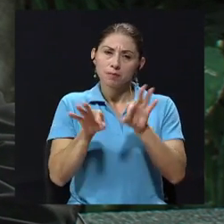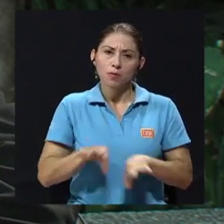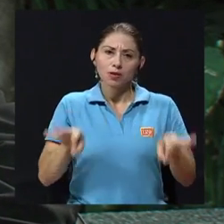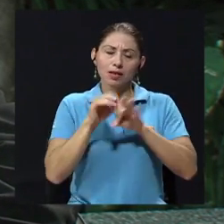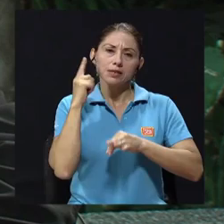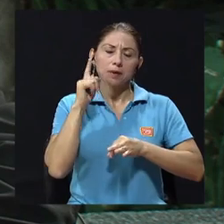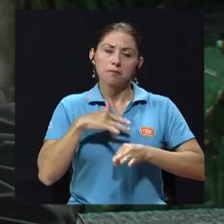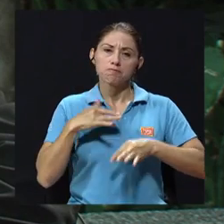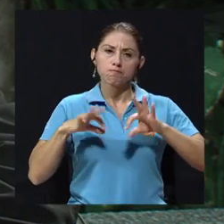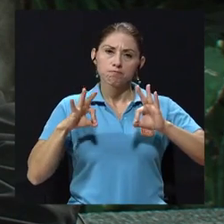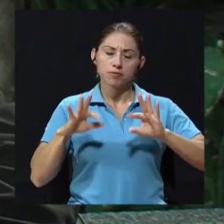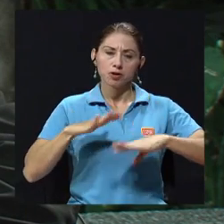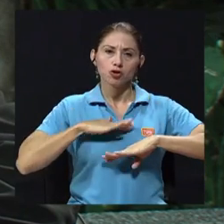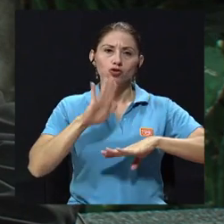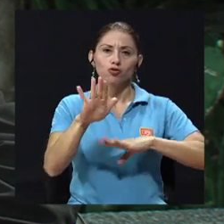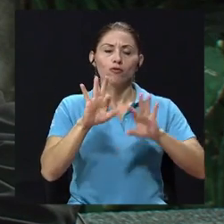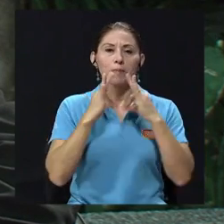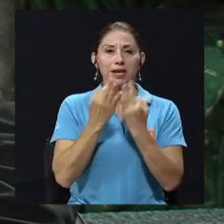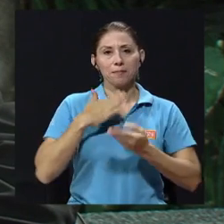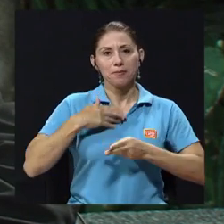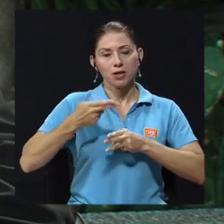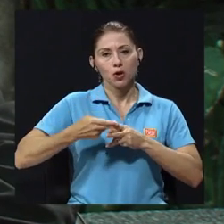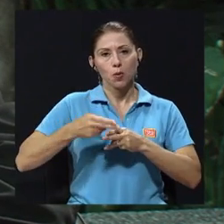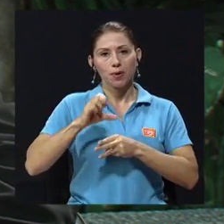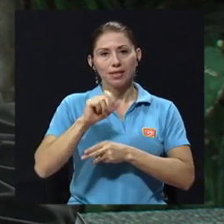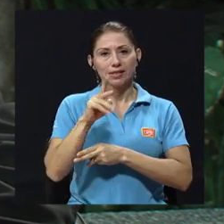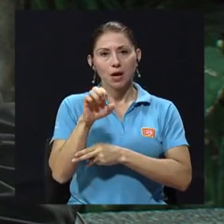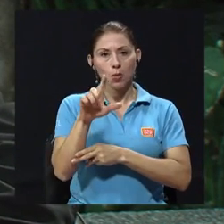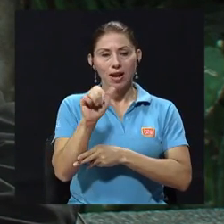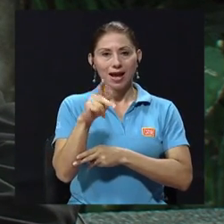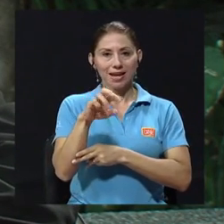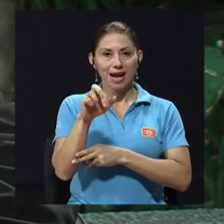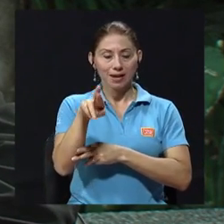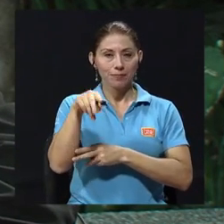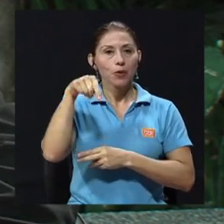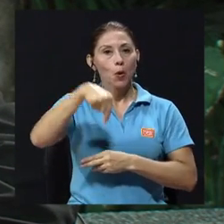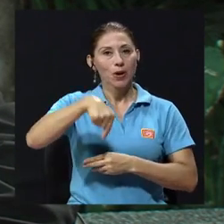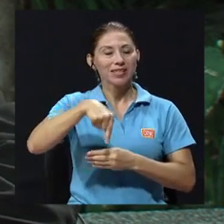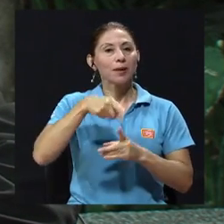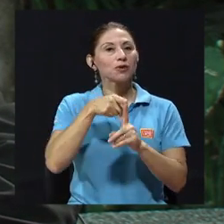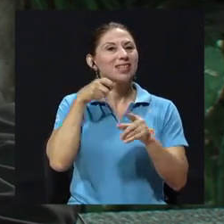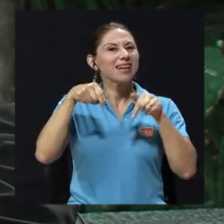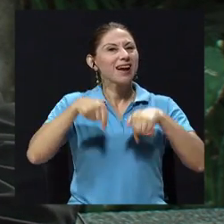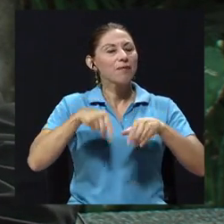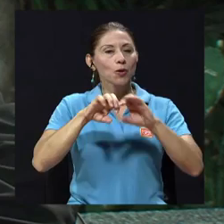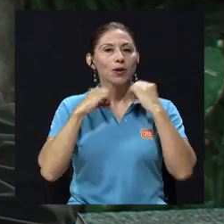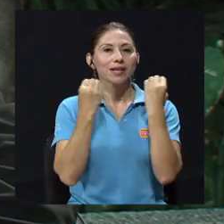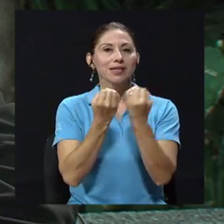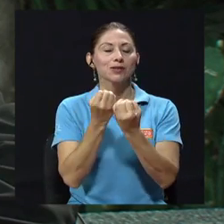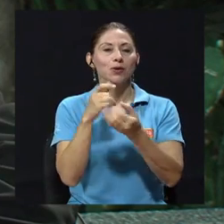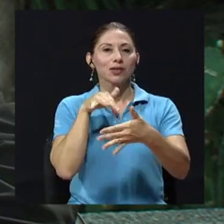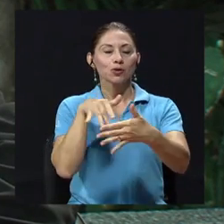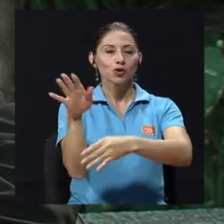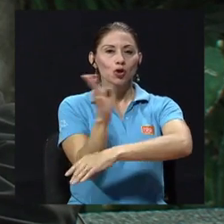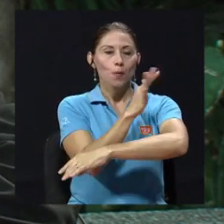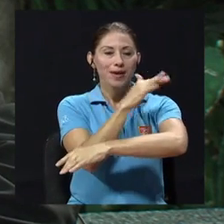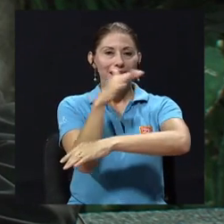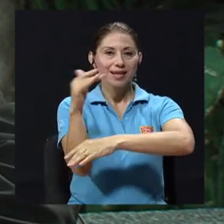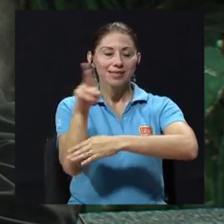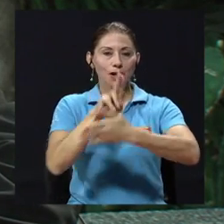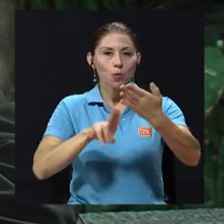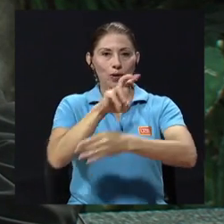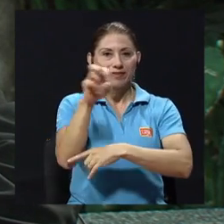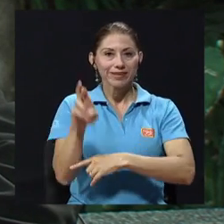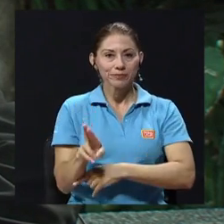sus familias. Mi nombre es Saúl Aguilar y el día de hoy les estaremos acompañando acá desde la Organización de Estudios Tropicales en la